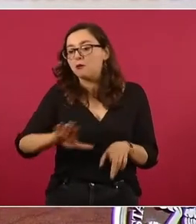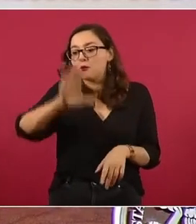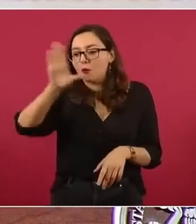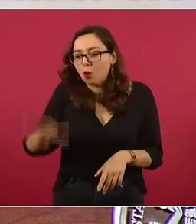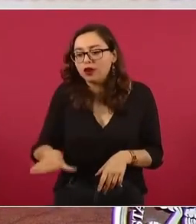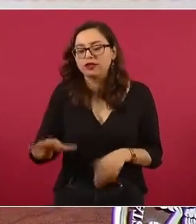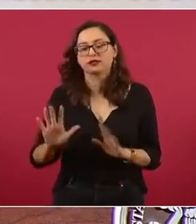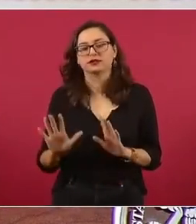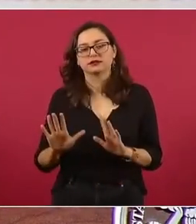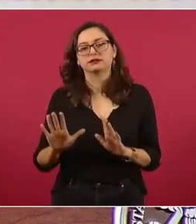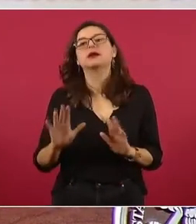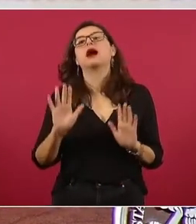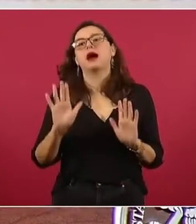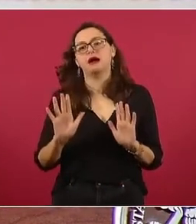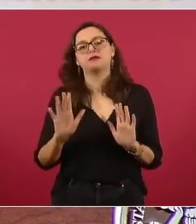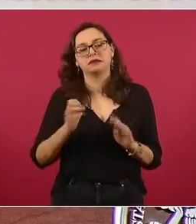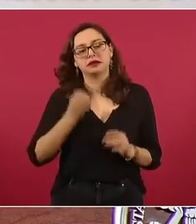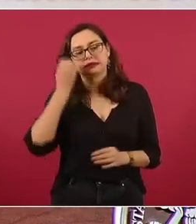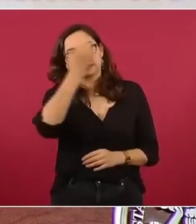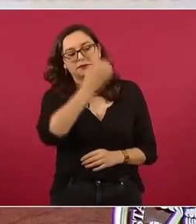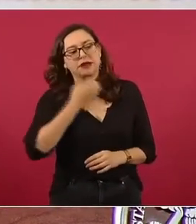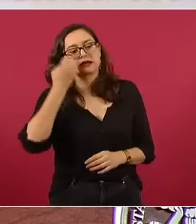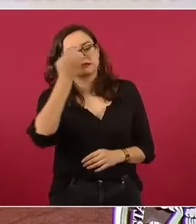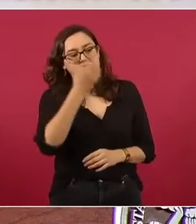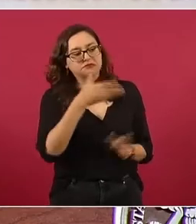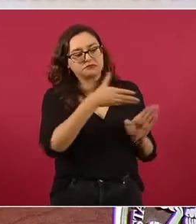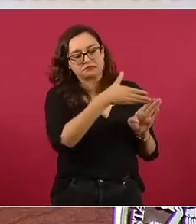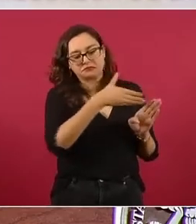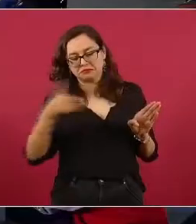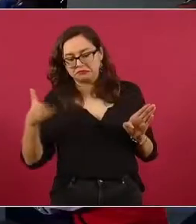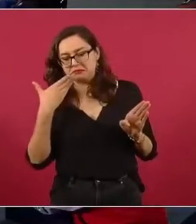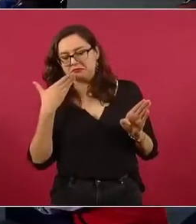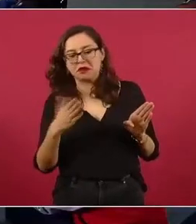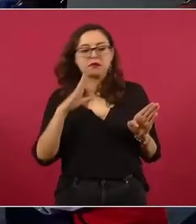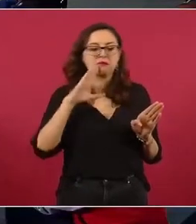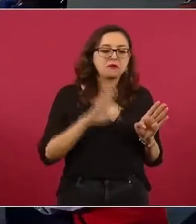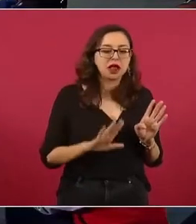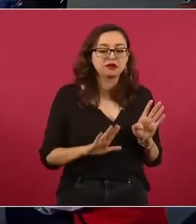A partir de ahí ya. Pero antes no.